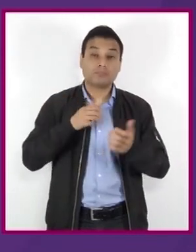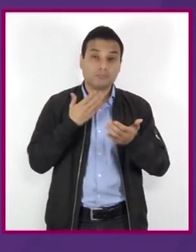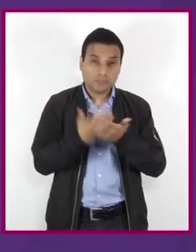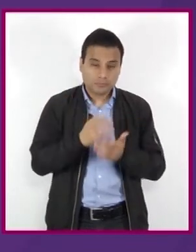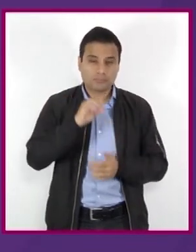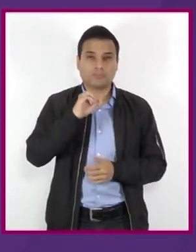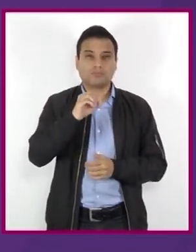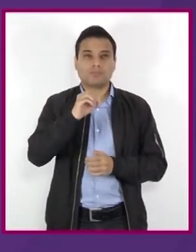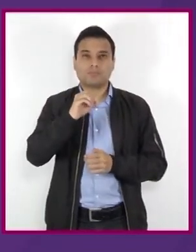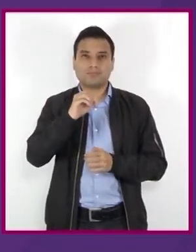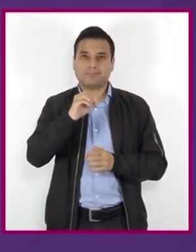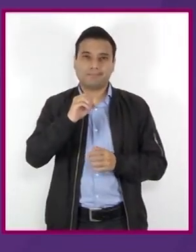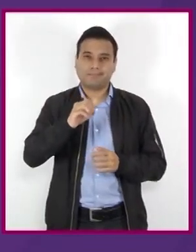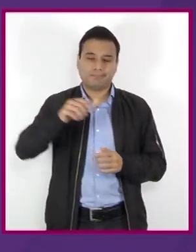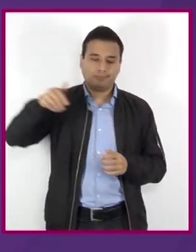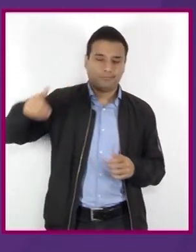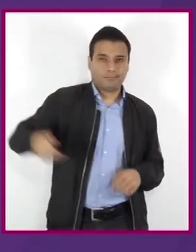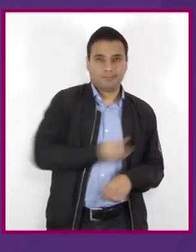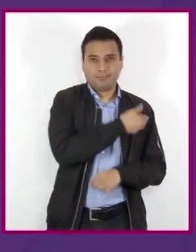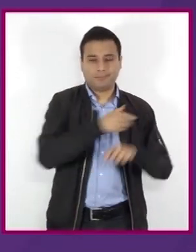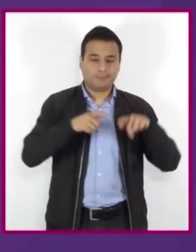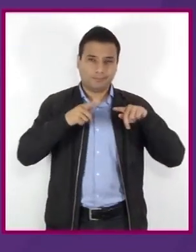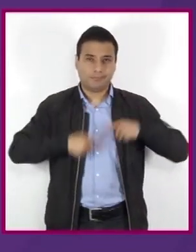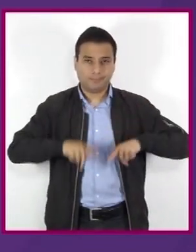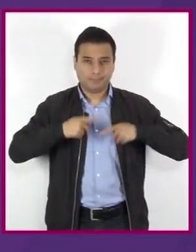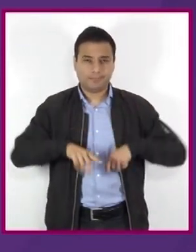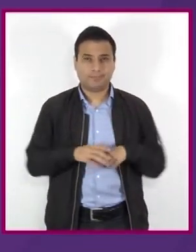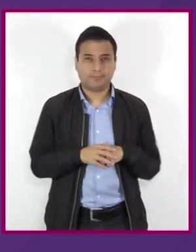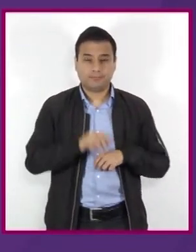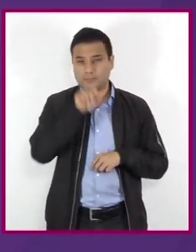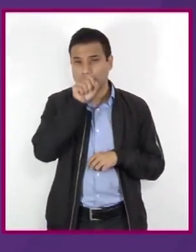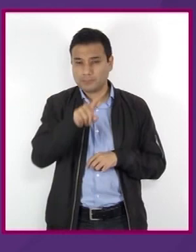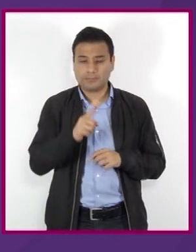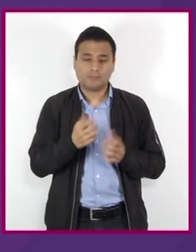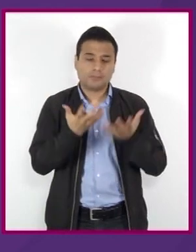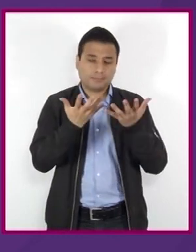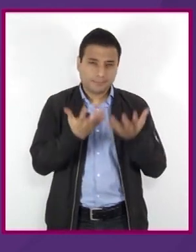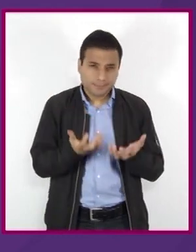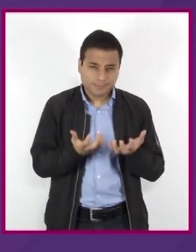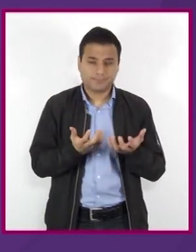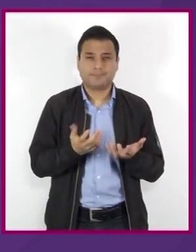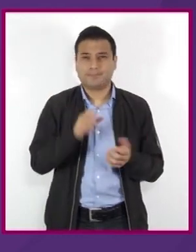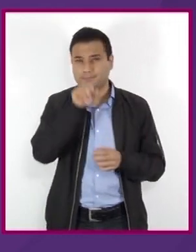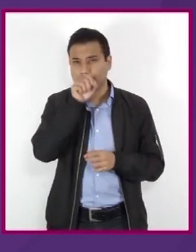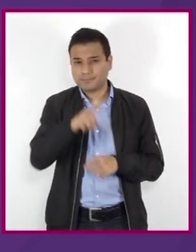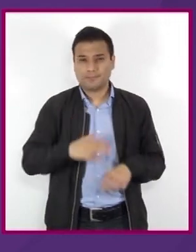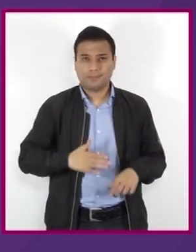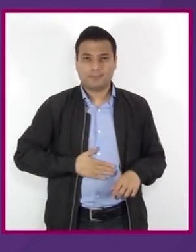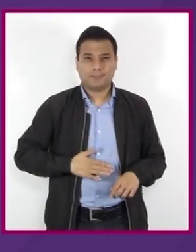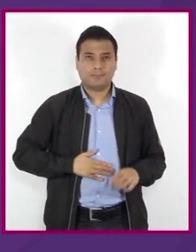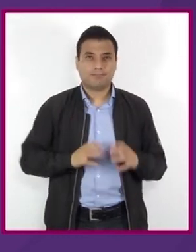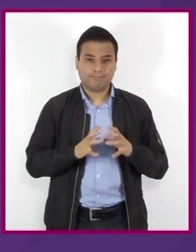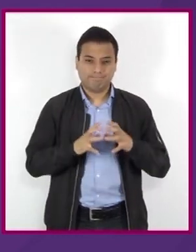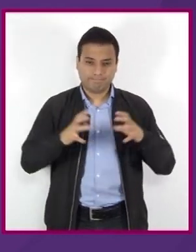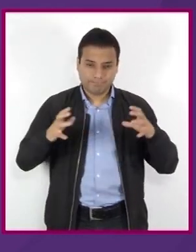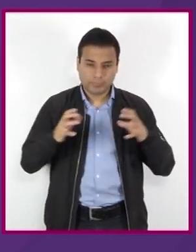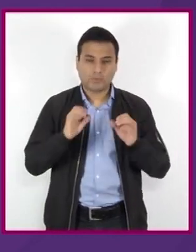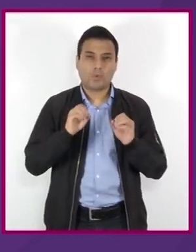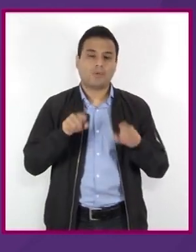atropellamientos. A corto plazo, la deshidratación, la inflamación del estómago y convulsiones.